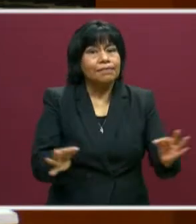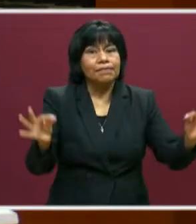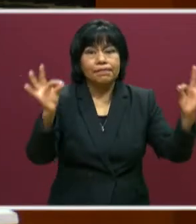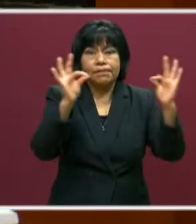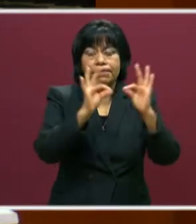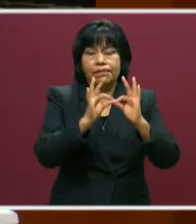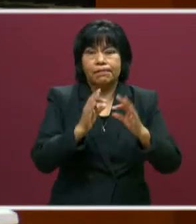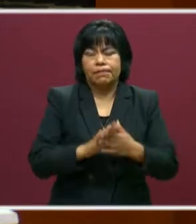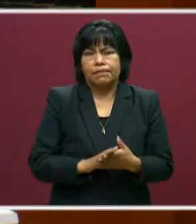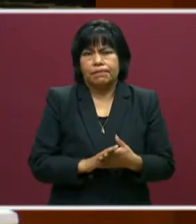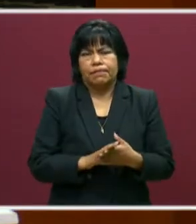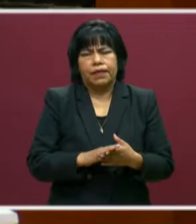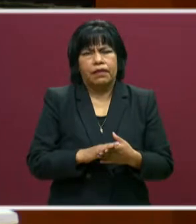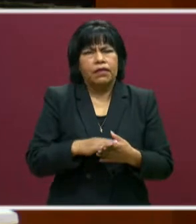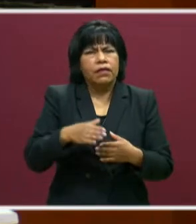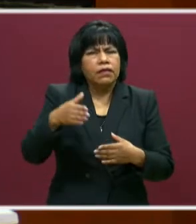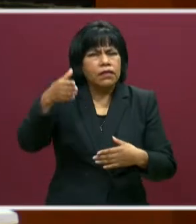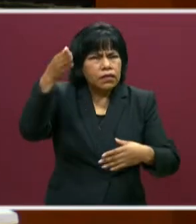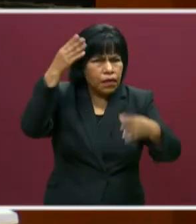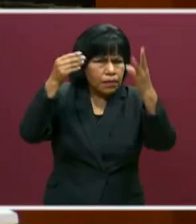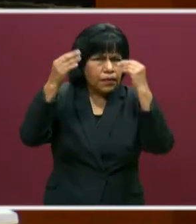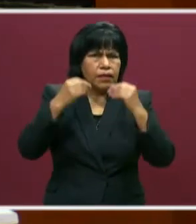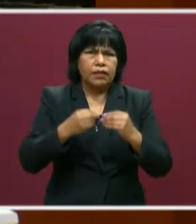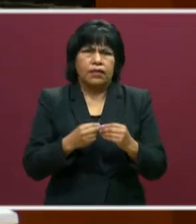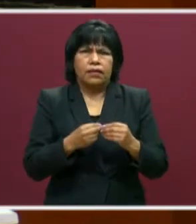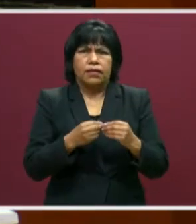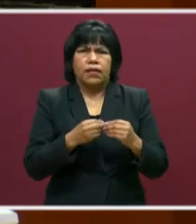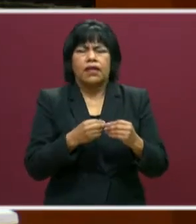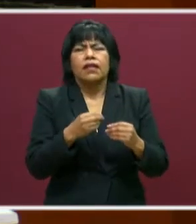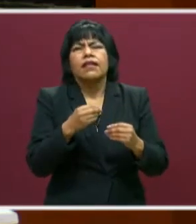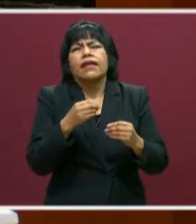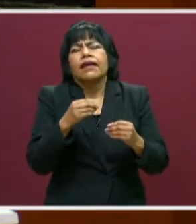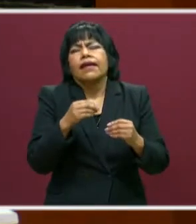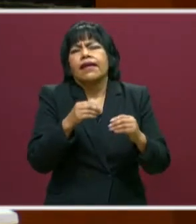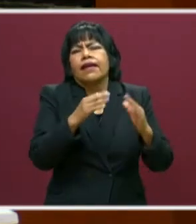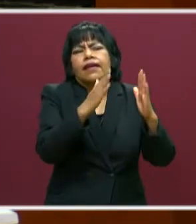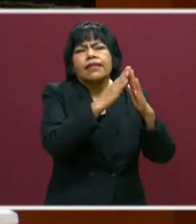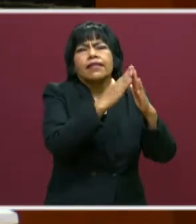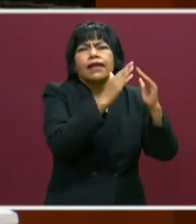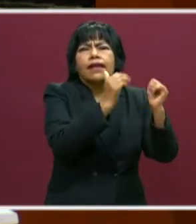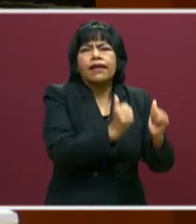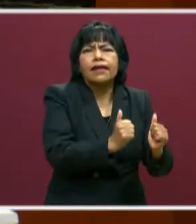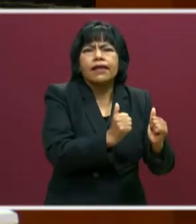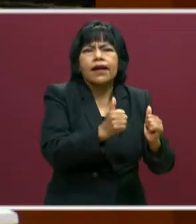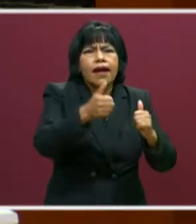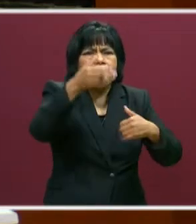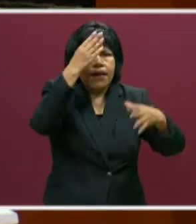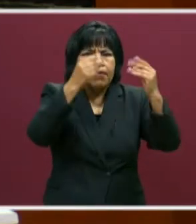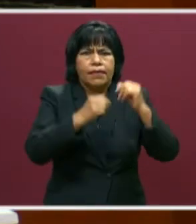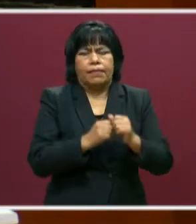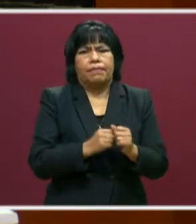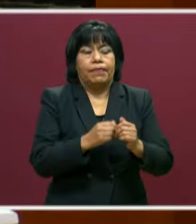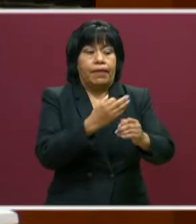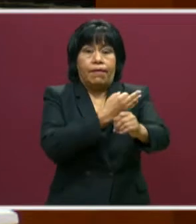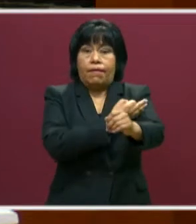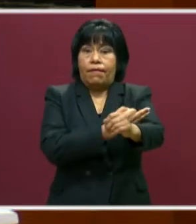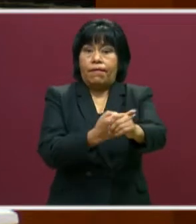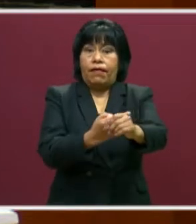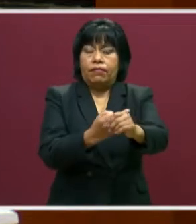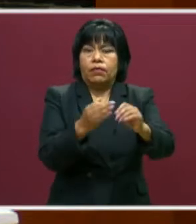extrayendo los aprendizajes que nos deja el trabajo en casa, que nos deja el trabajo en la familia?